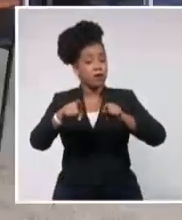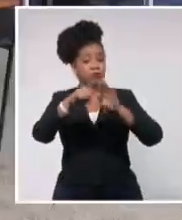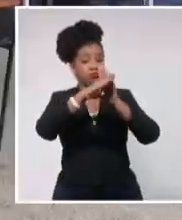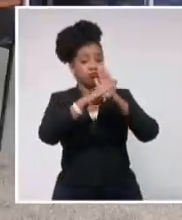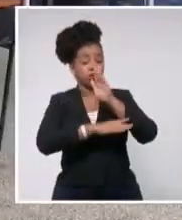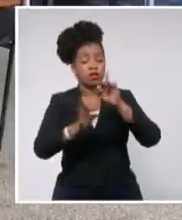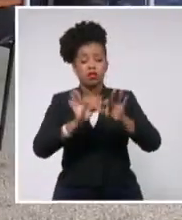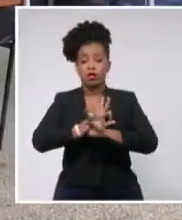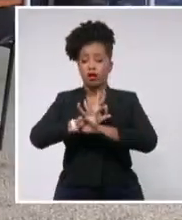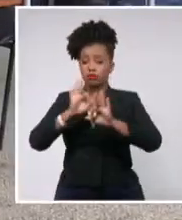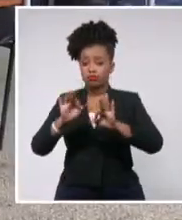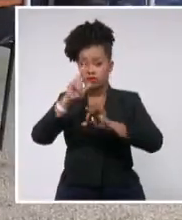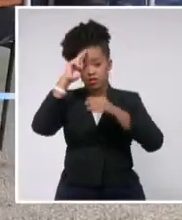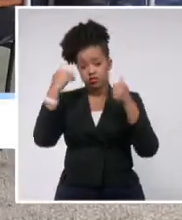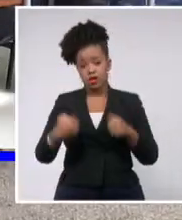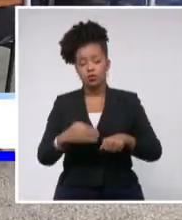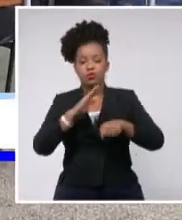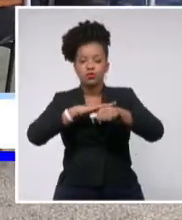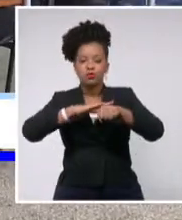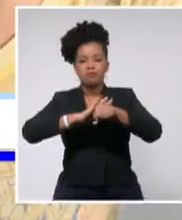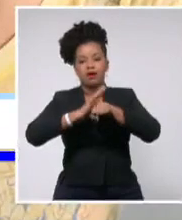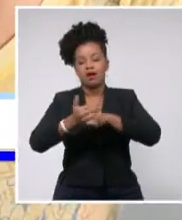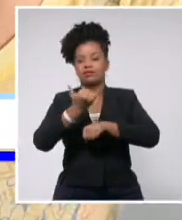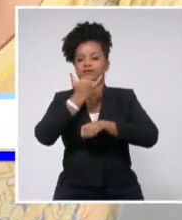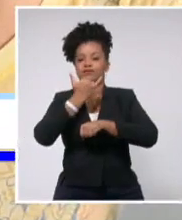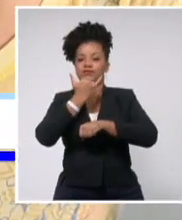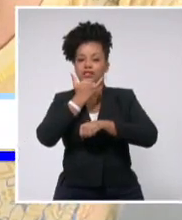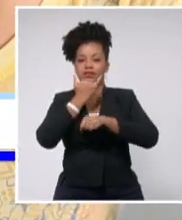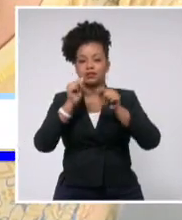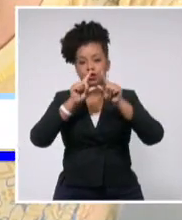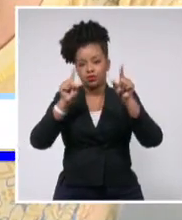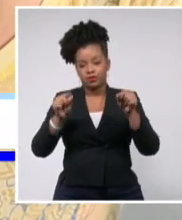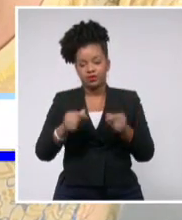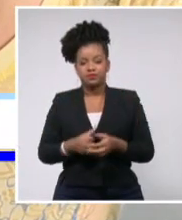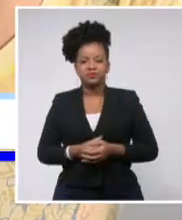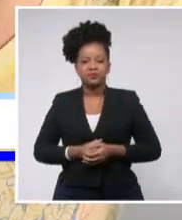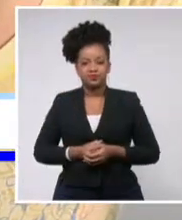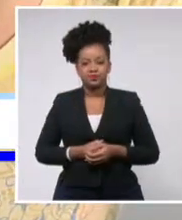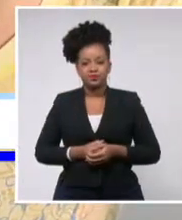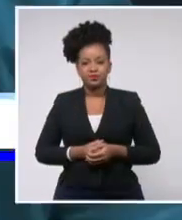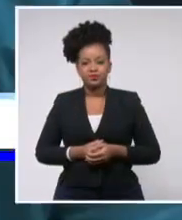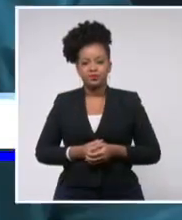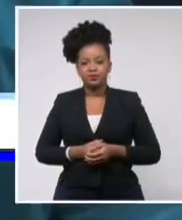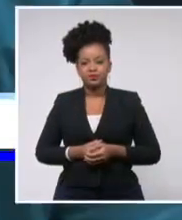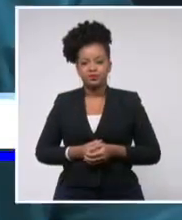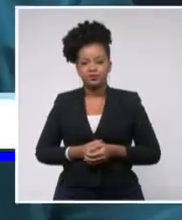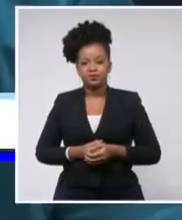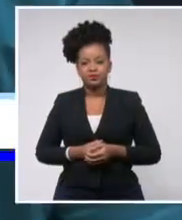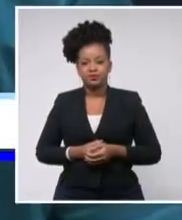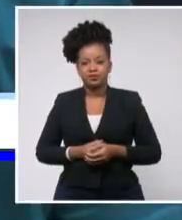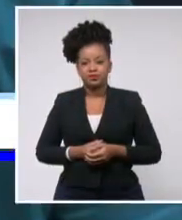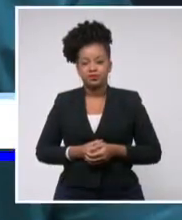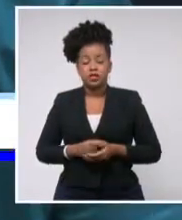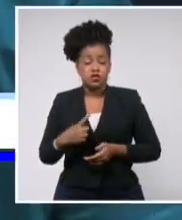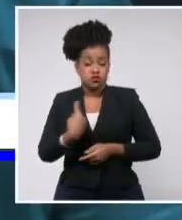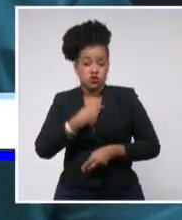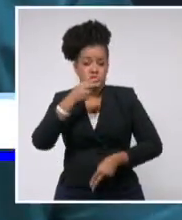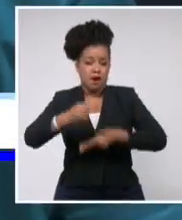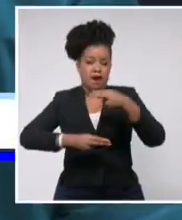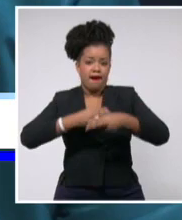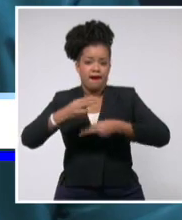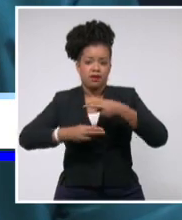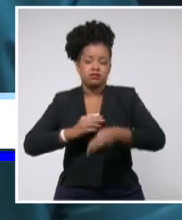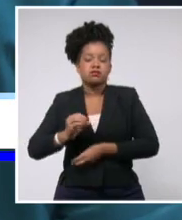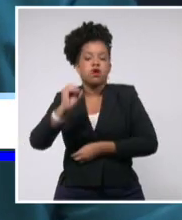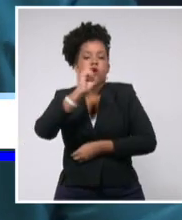-sanitarias previstas por la pandemia que afecta el planeta. Por carreras y por años se ha hecho una organización de manera